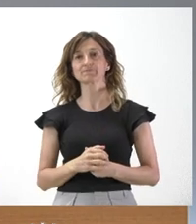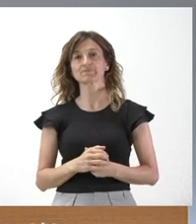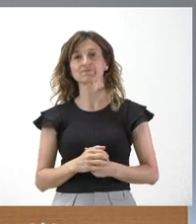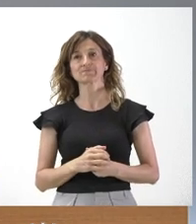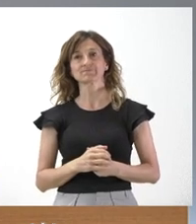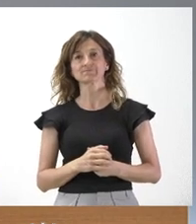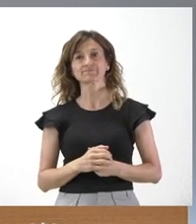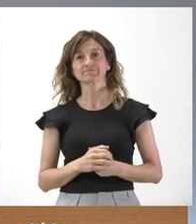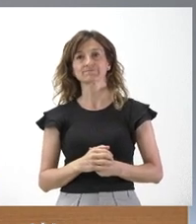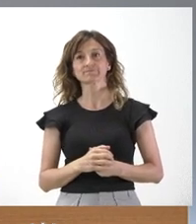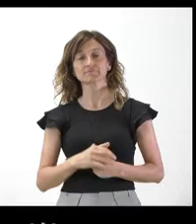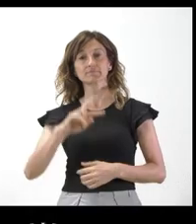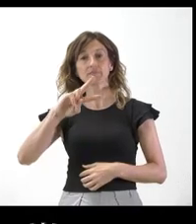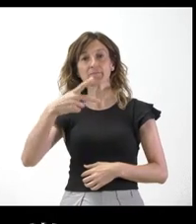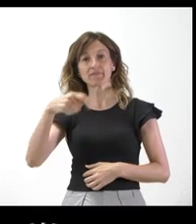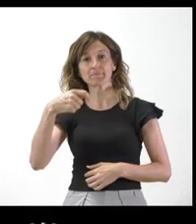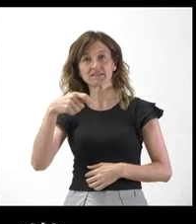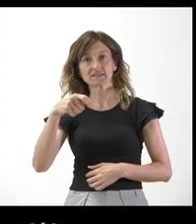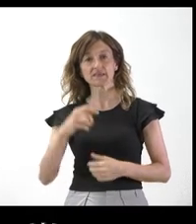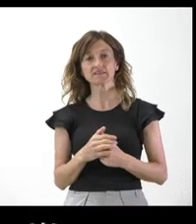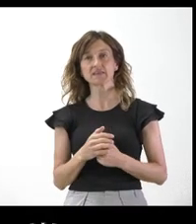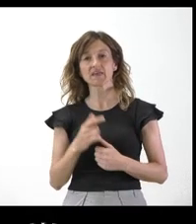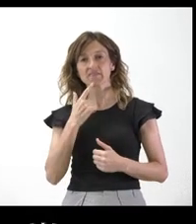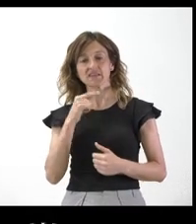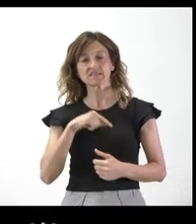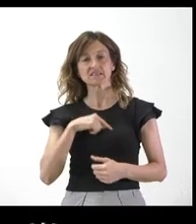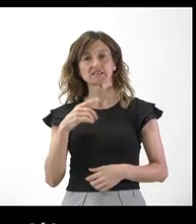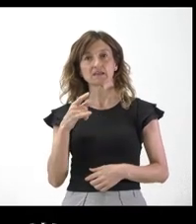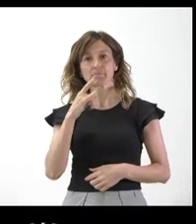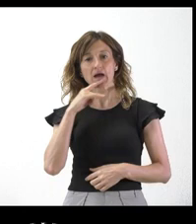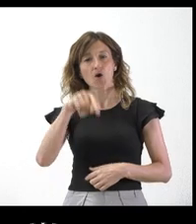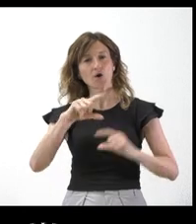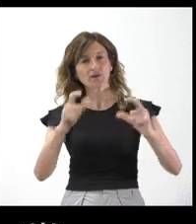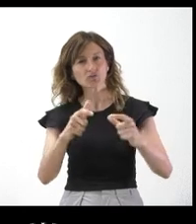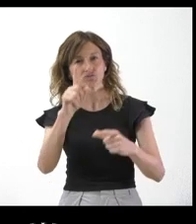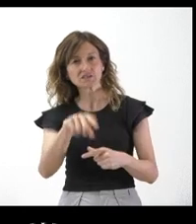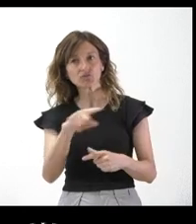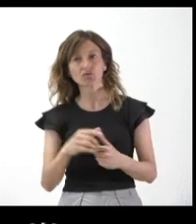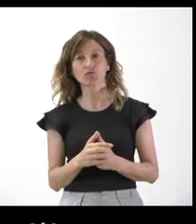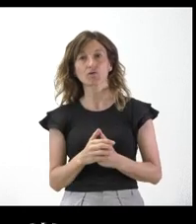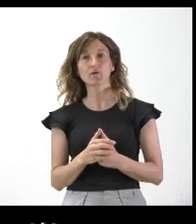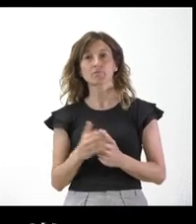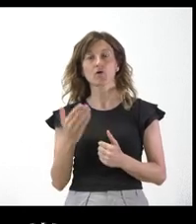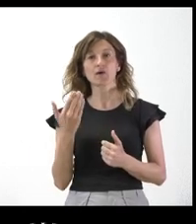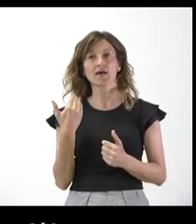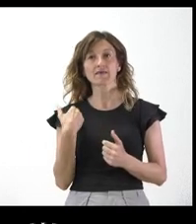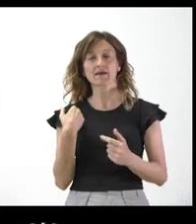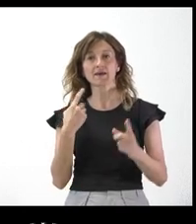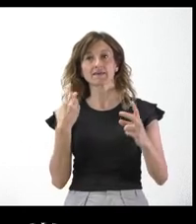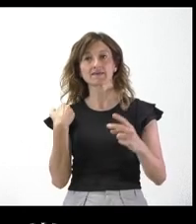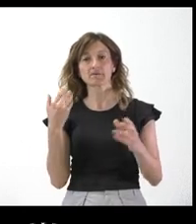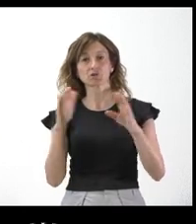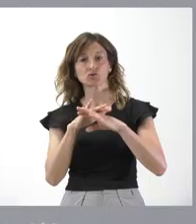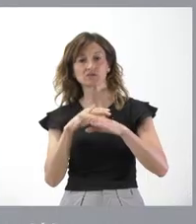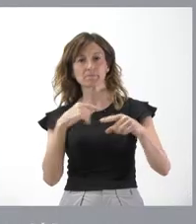si el vicepresidente de la Junta ha mostrado cierto malestar durante la reunión de hoy, teniendo en cuenta el tono de su mensaje a esta noche.